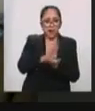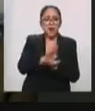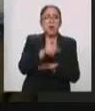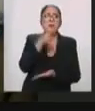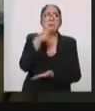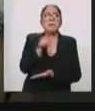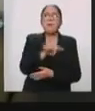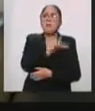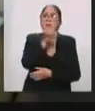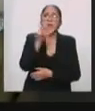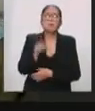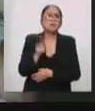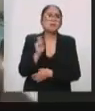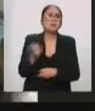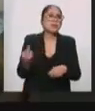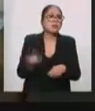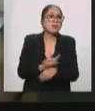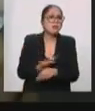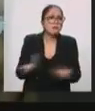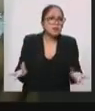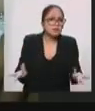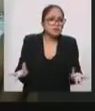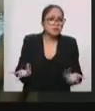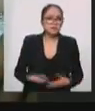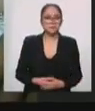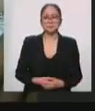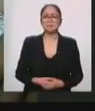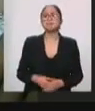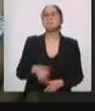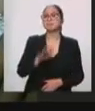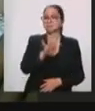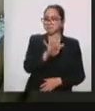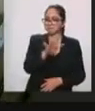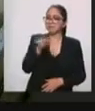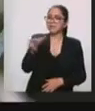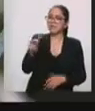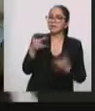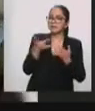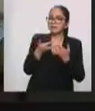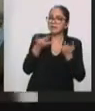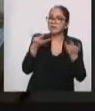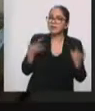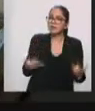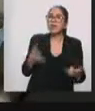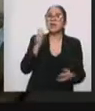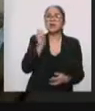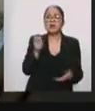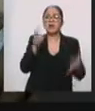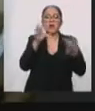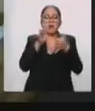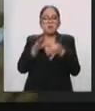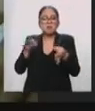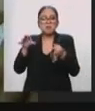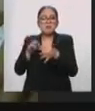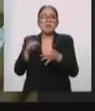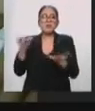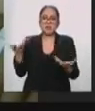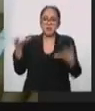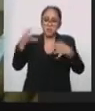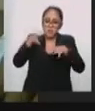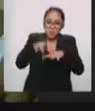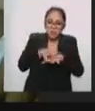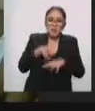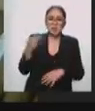Ah, bueno, pues justamente la historia habla acerca de inclusión, de querernos, de estar juntos, ¿verdad?